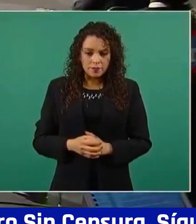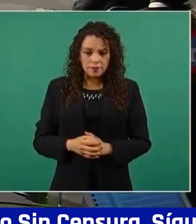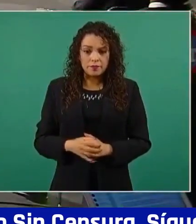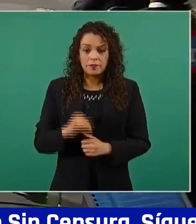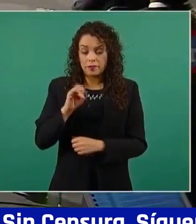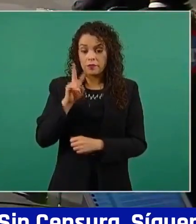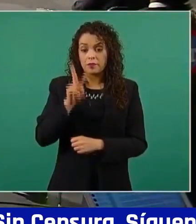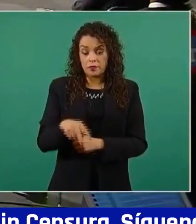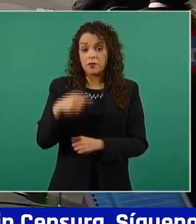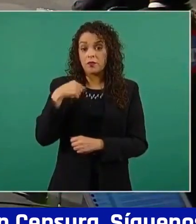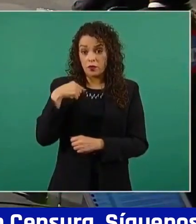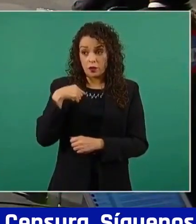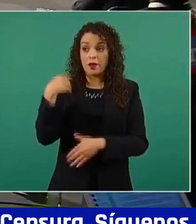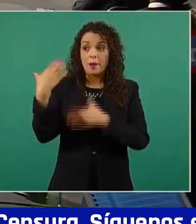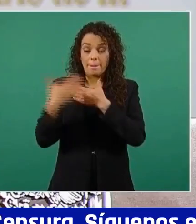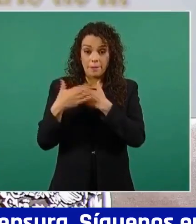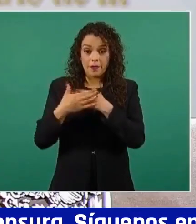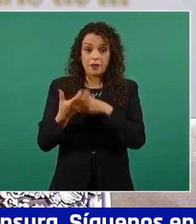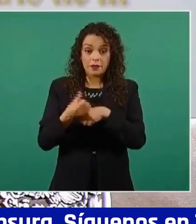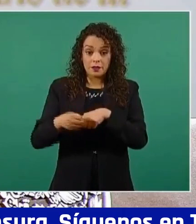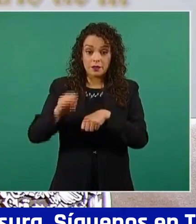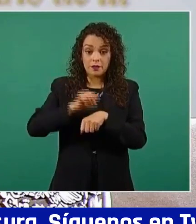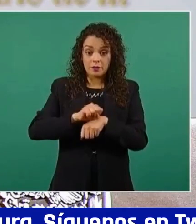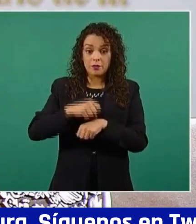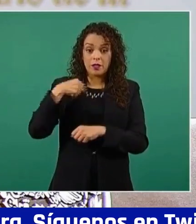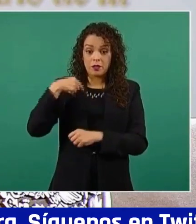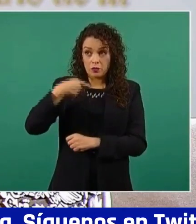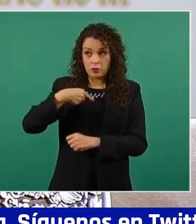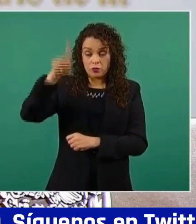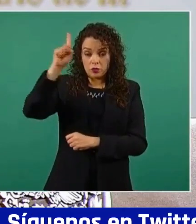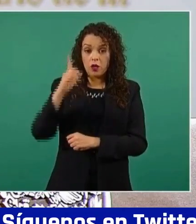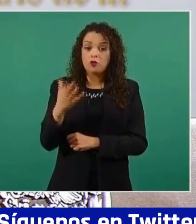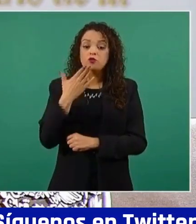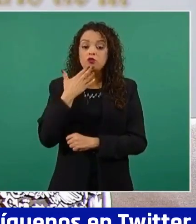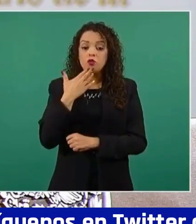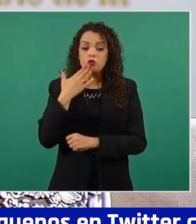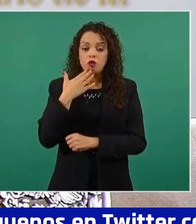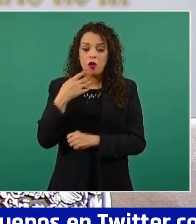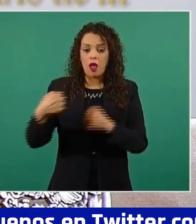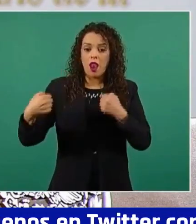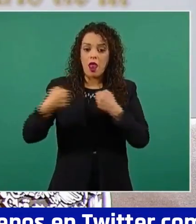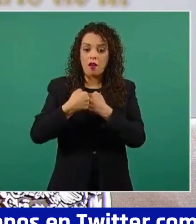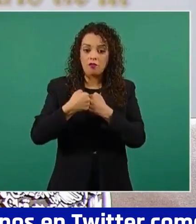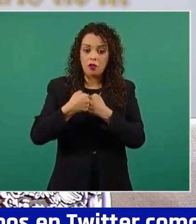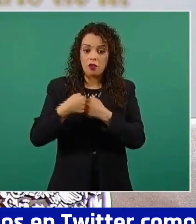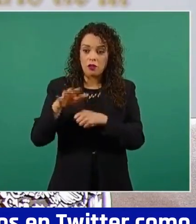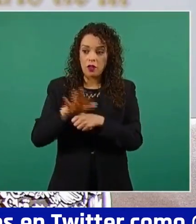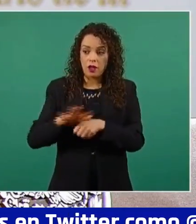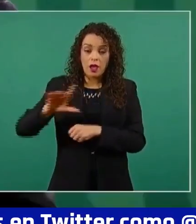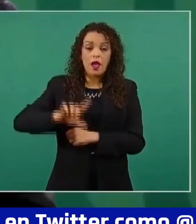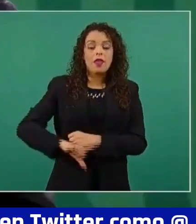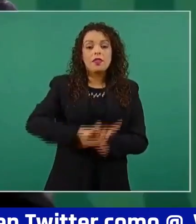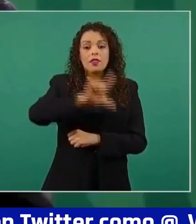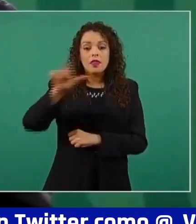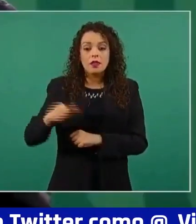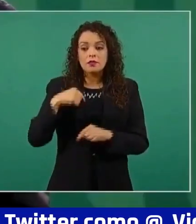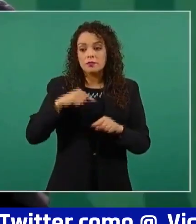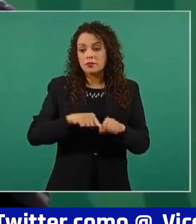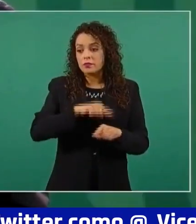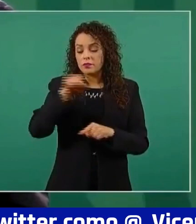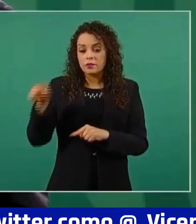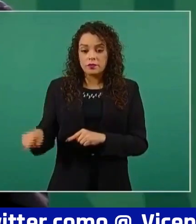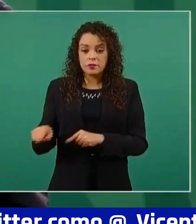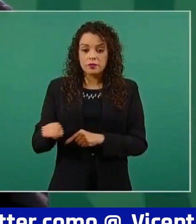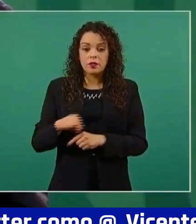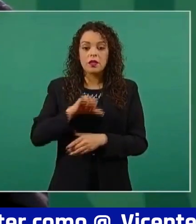estar la próxima semana en Sonora, en la frontera. Y luego voy a estar en el centro